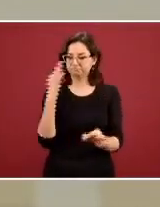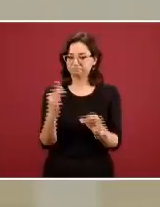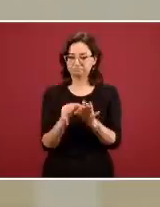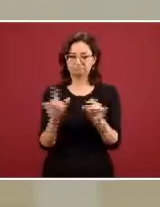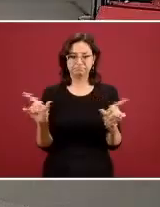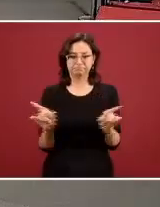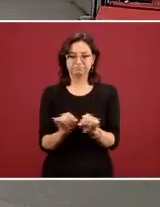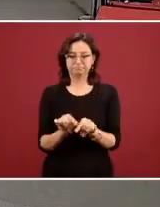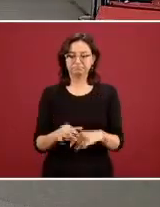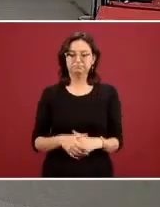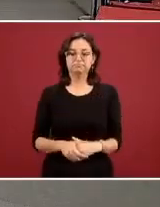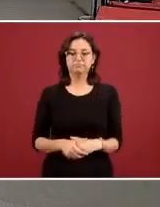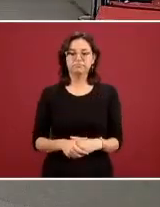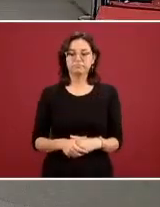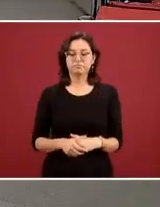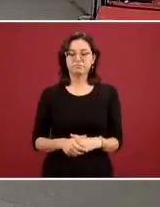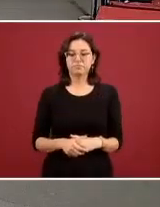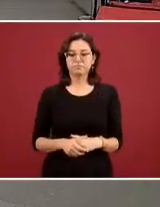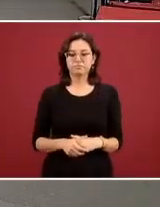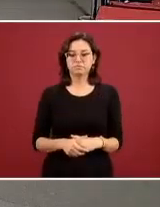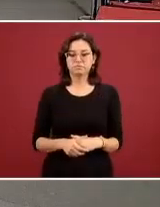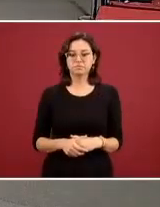subsecretario muchas gracias